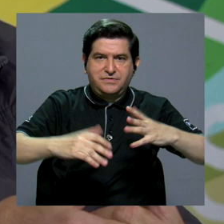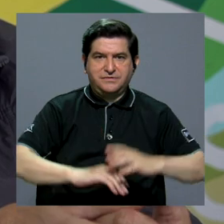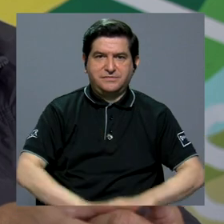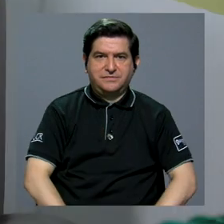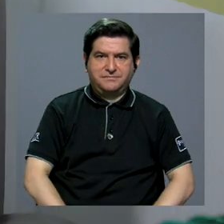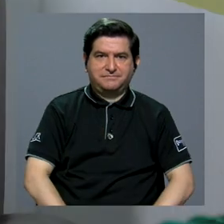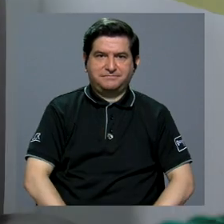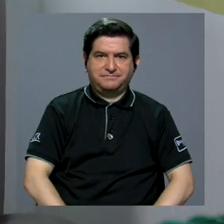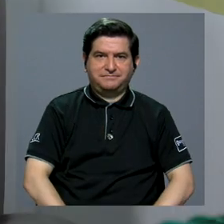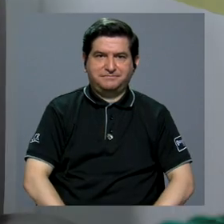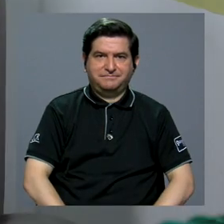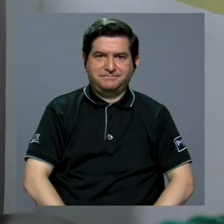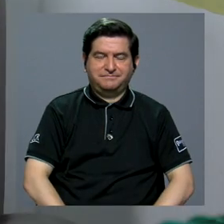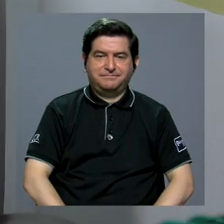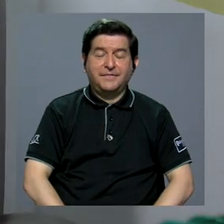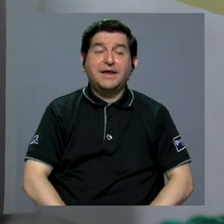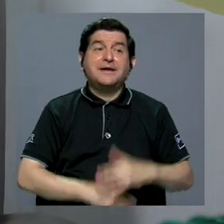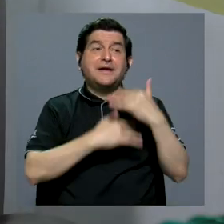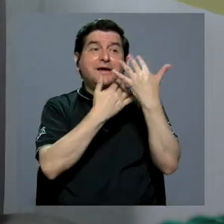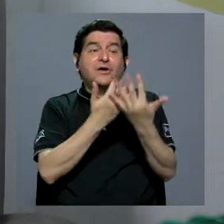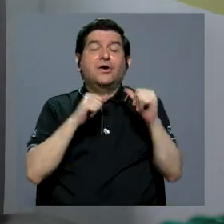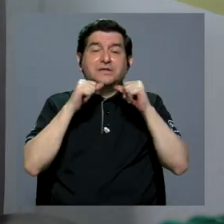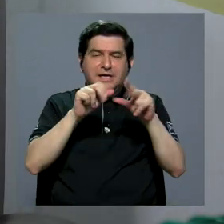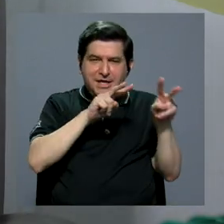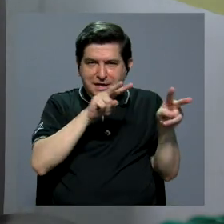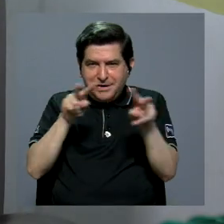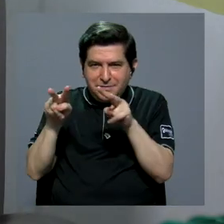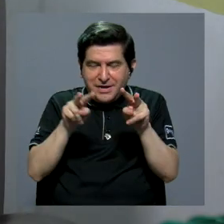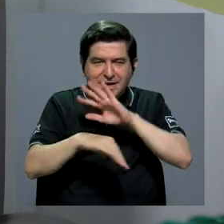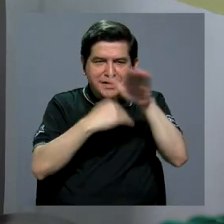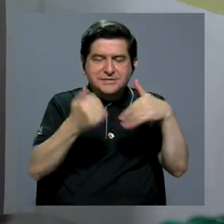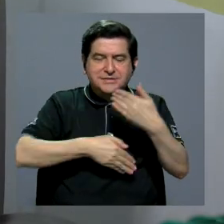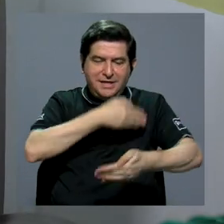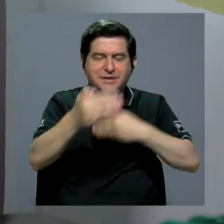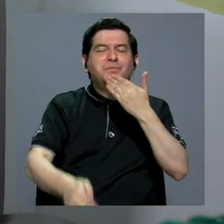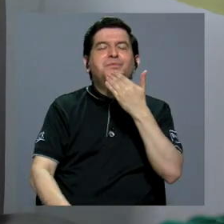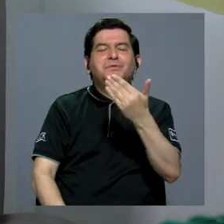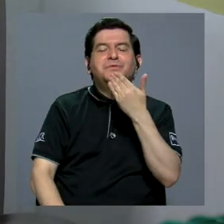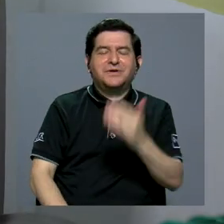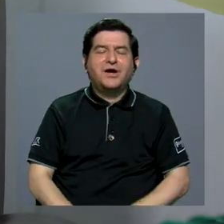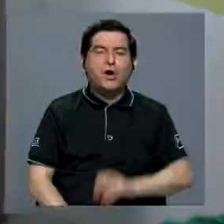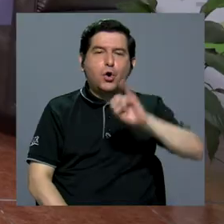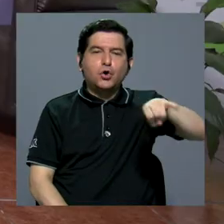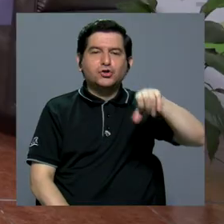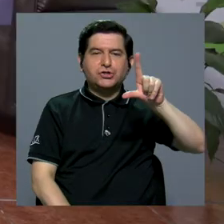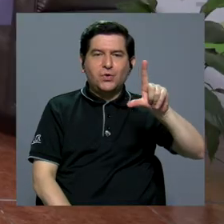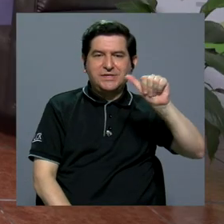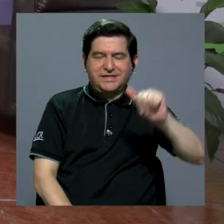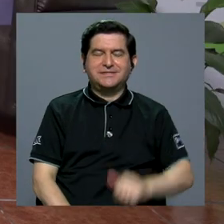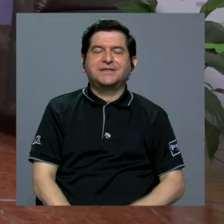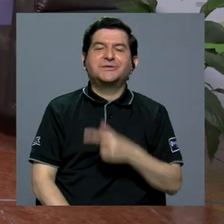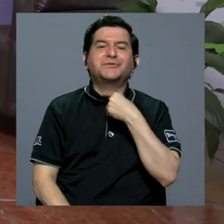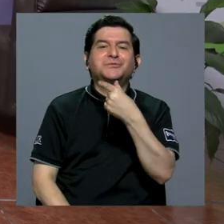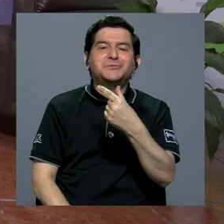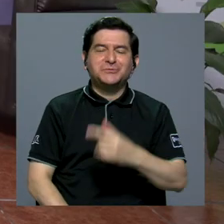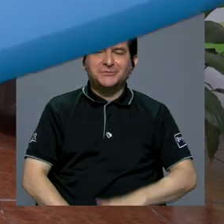tipo. Con la esperanza de que sigan vigilantes durante todo este proceso. Muchísimas gracias, José Luis Arce. Muy amable. Gracias.